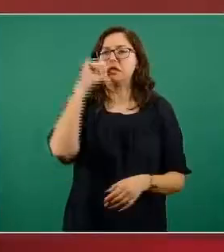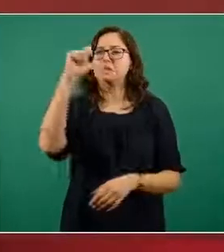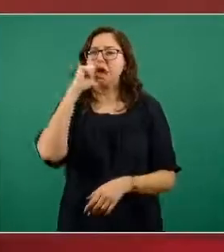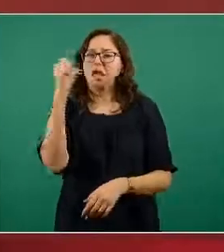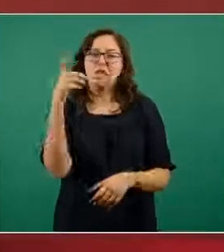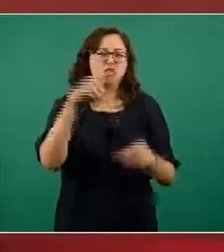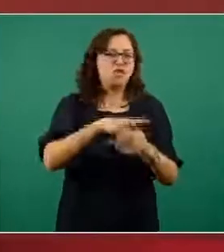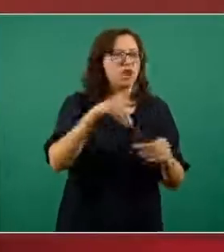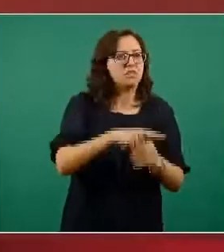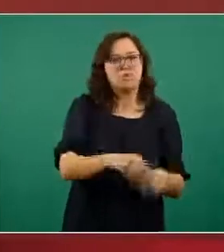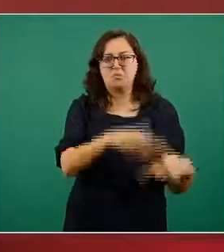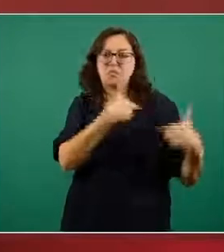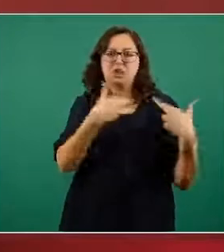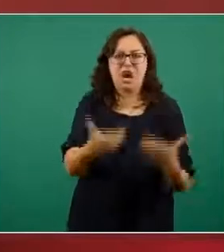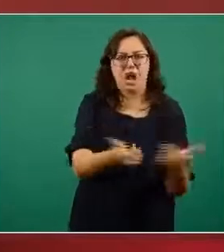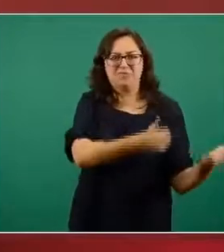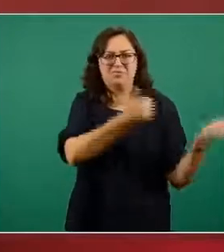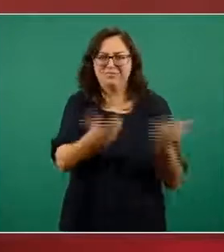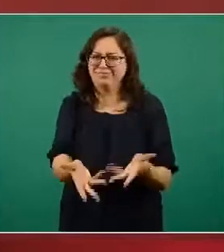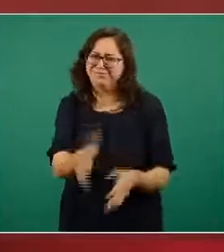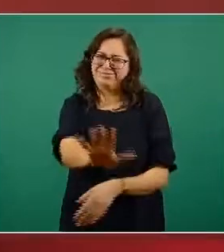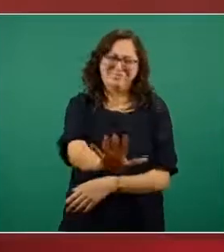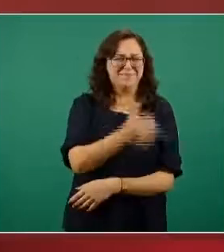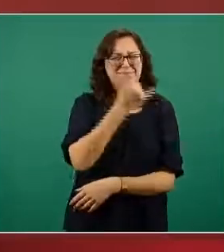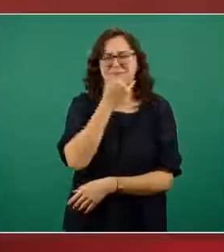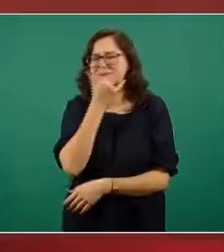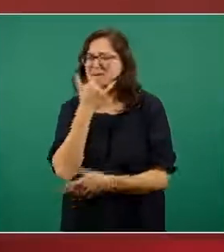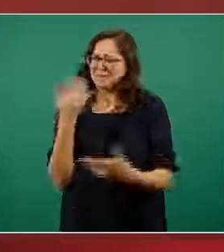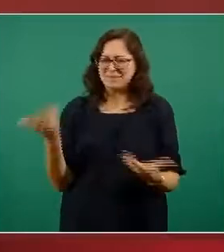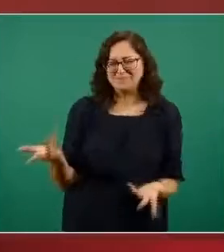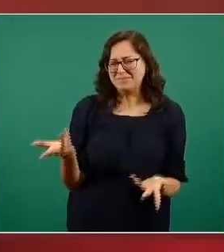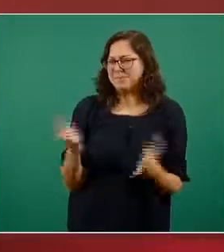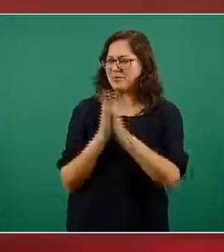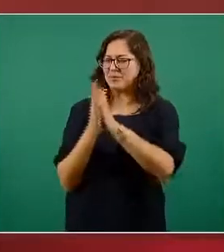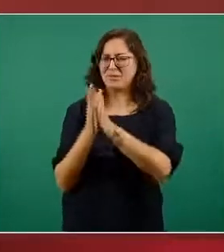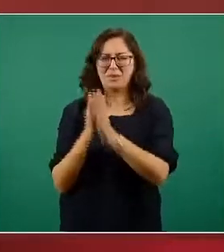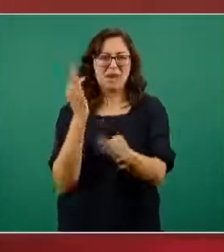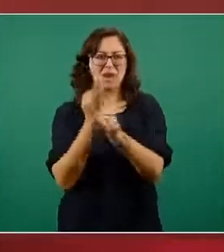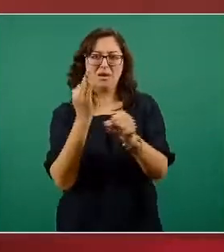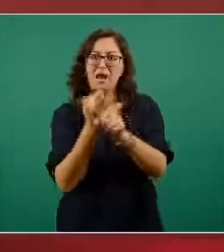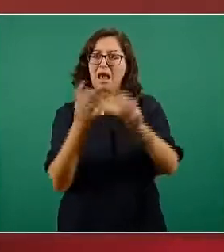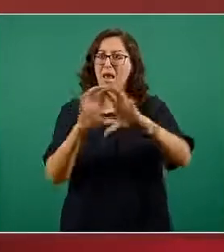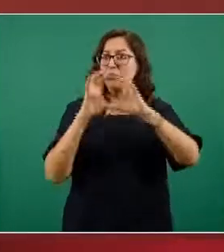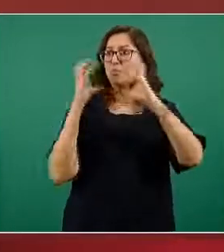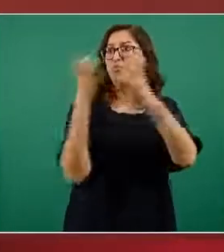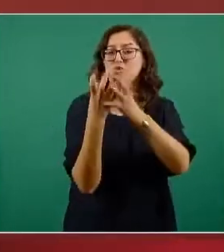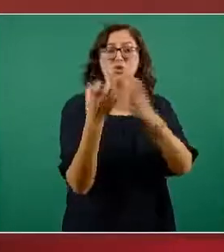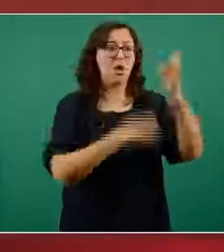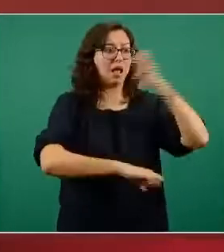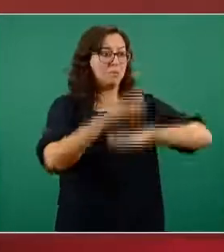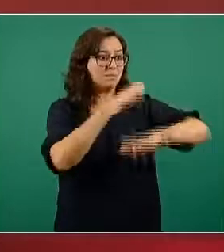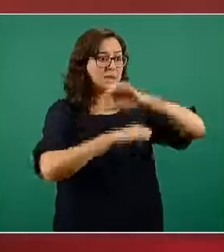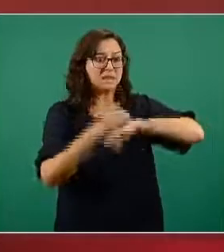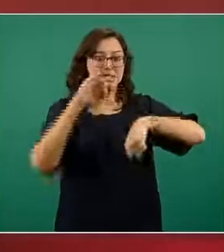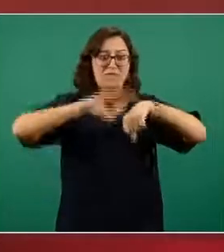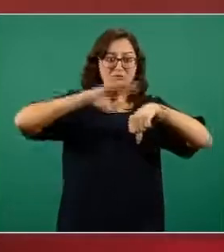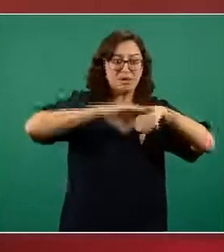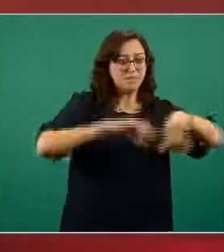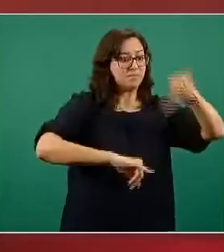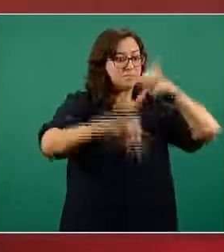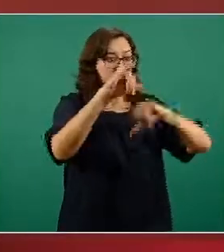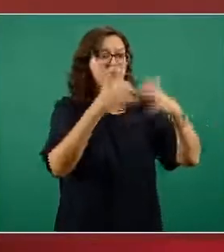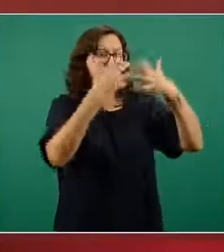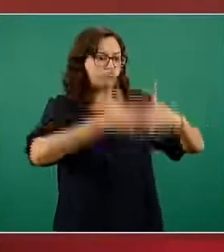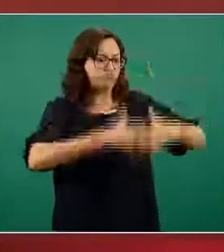hay donativos en este momento ninguna compañía farmacéutica de las pocas que existen y ya con vacunas y en capacidad de